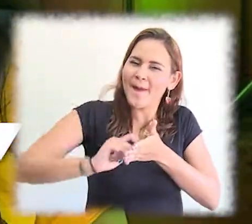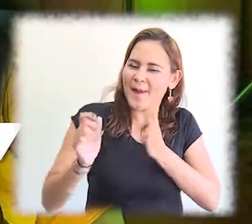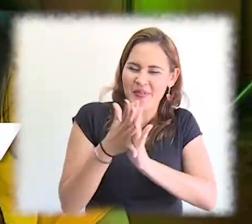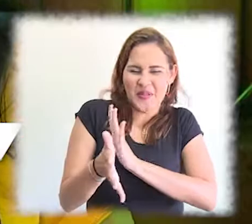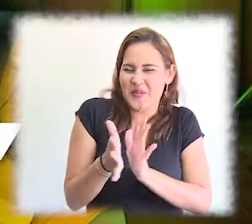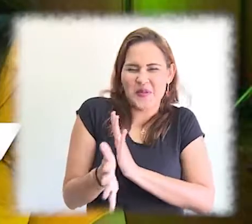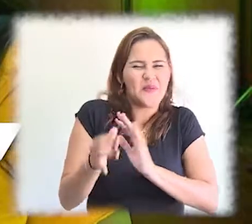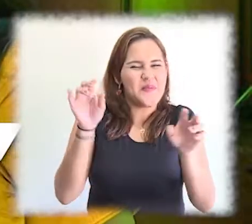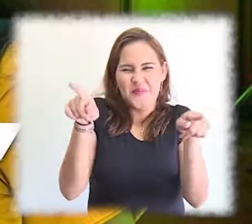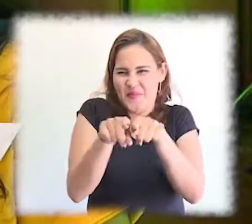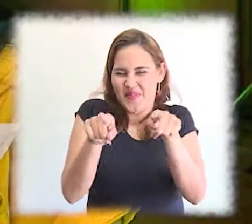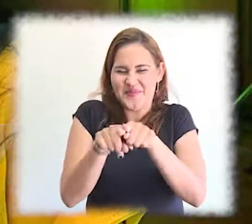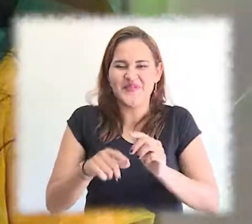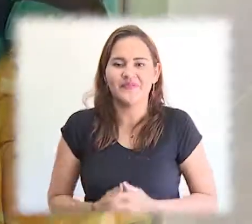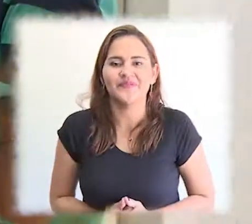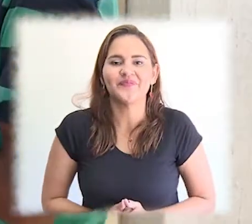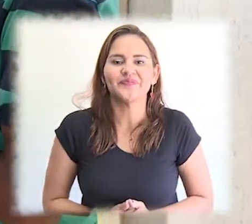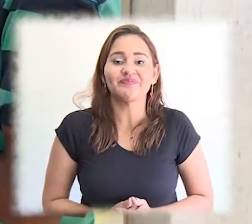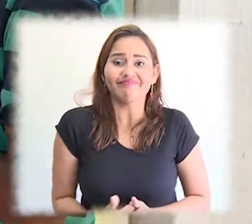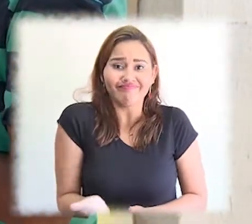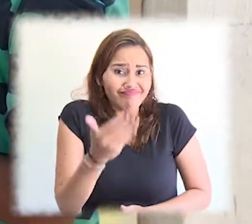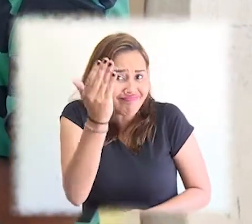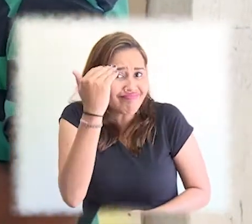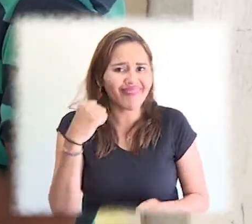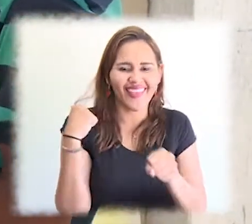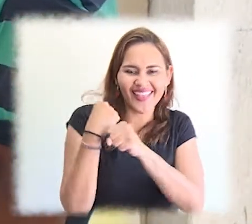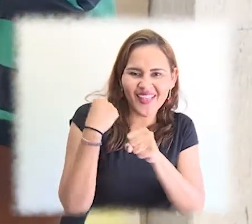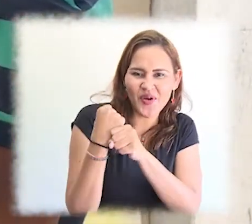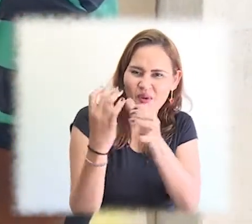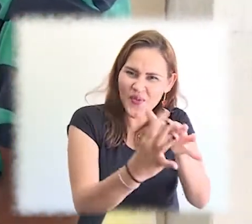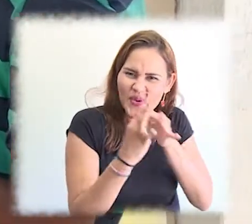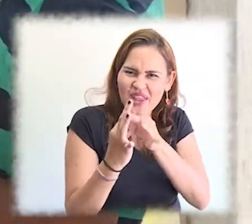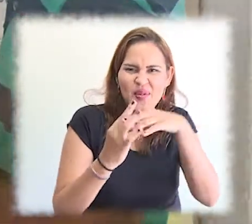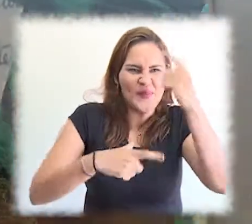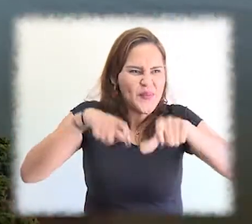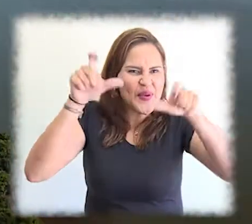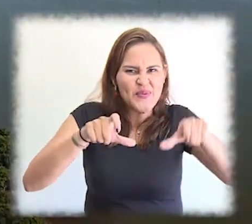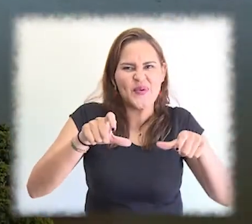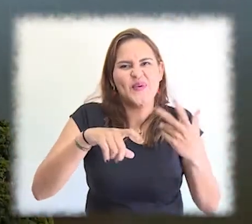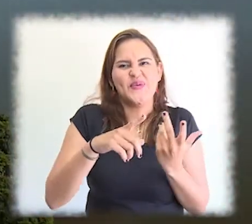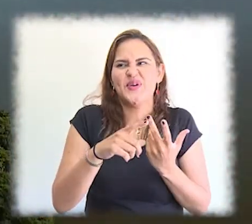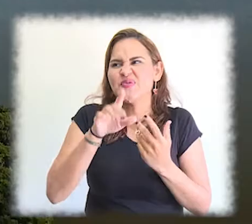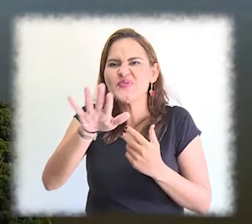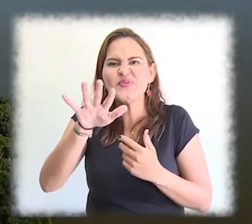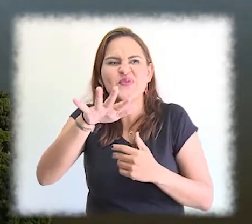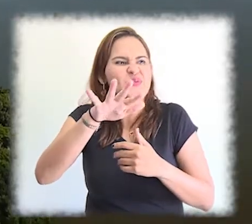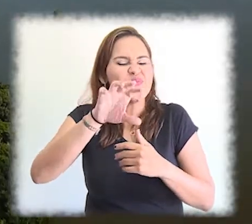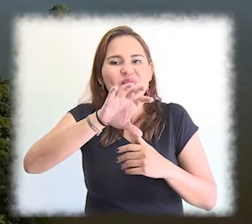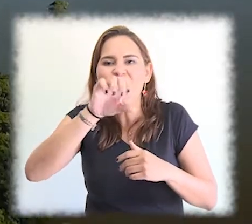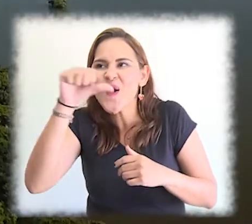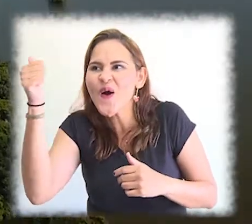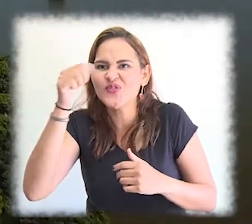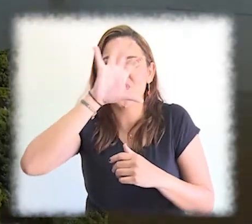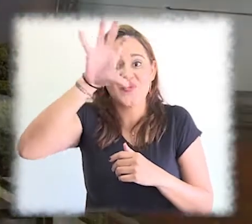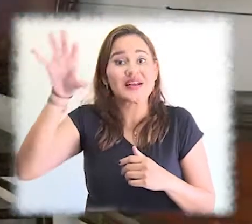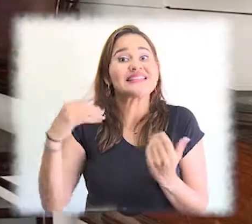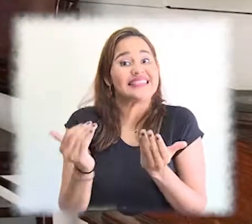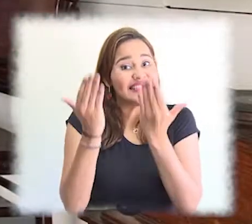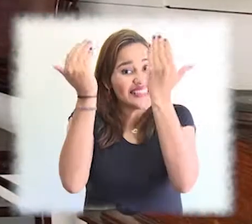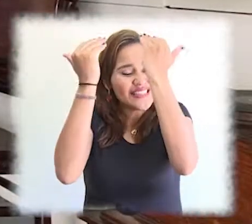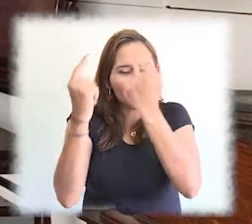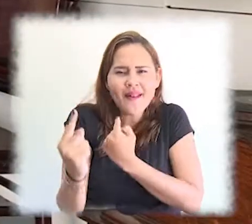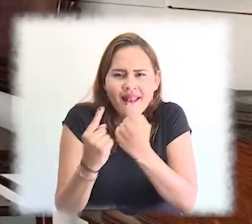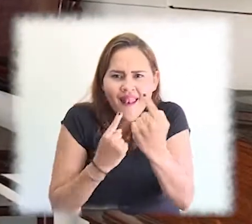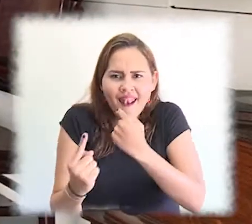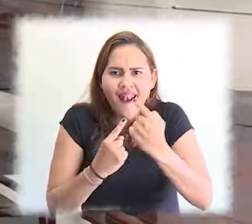de acá en la Universidad de Magdalena me da cuenta del talento que hay. Hay una riqueza turística, hay una riqueza cultural inmersa